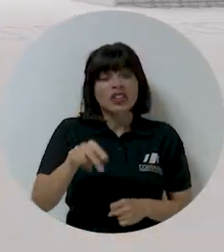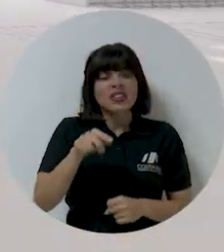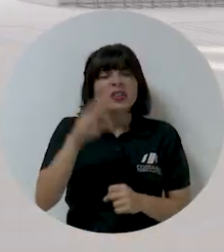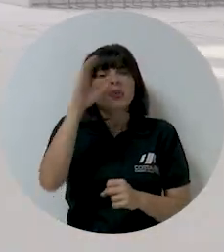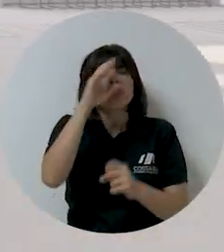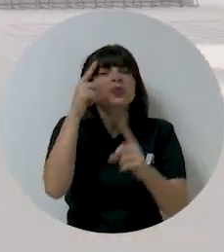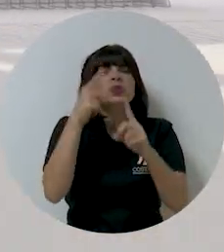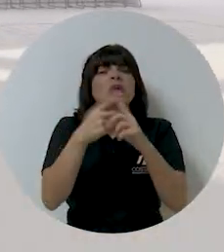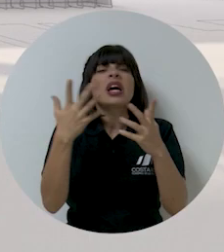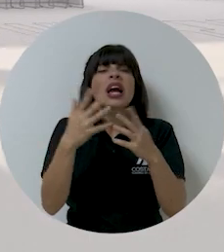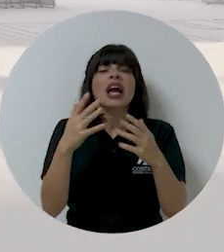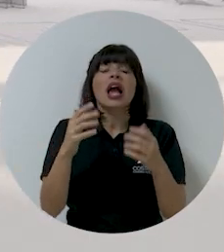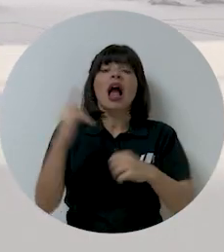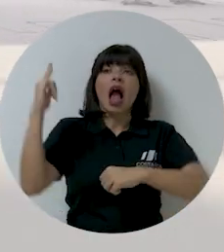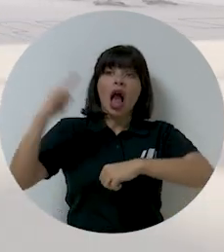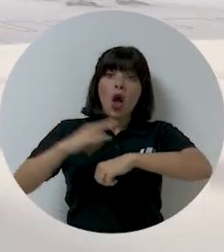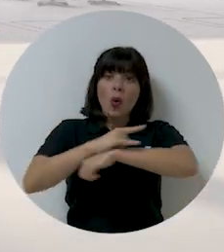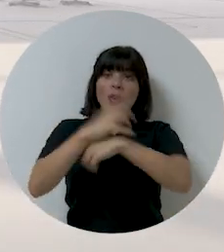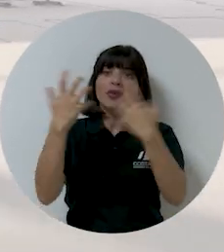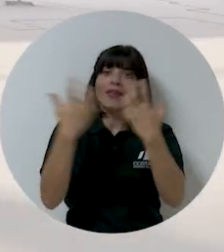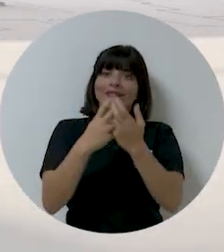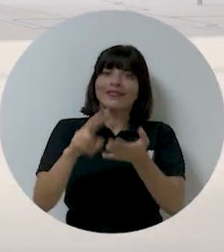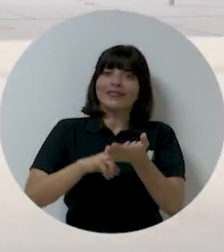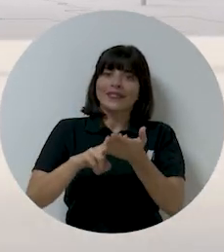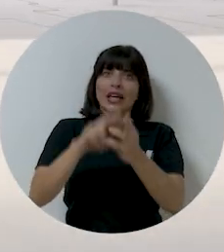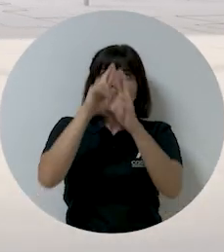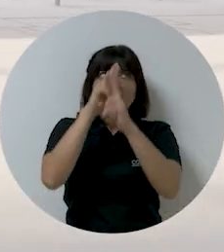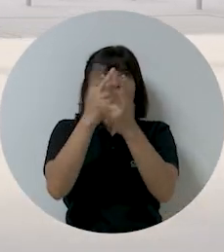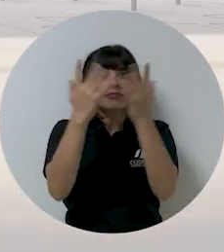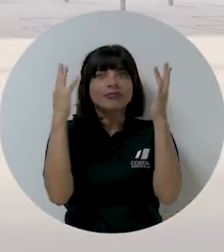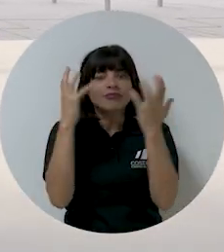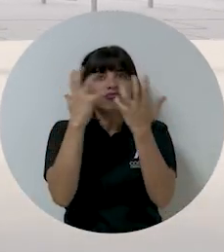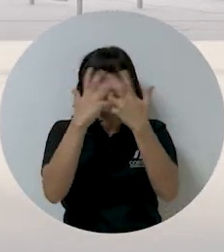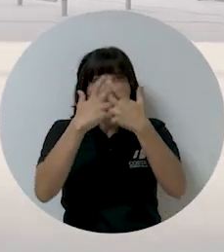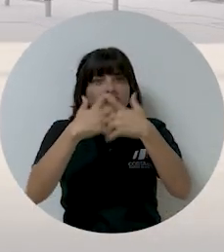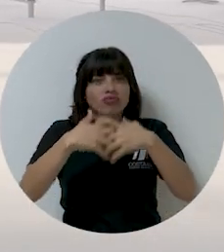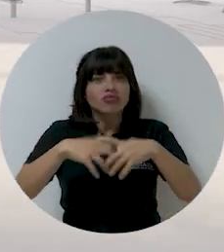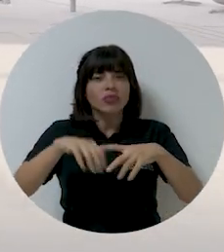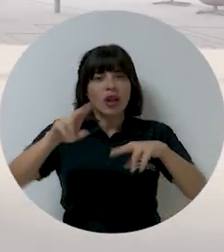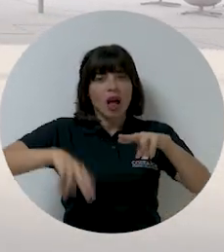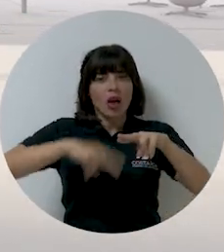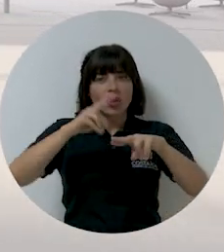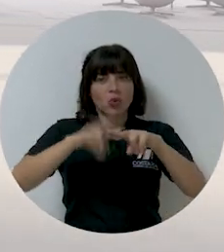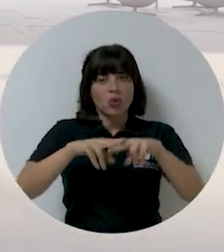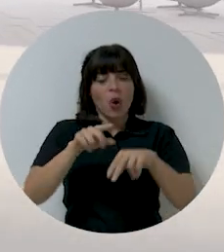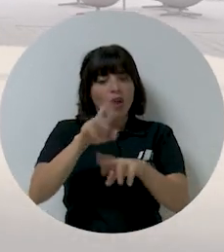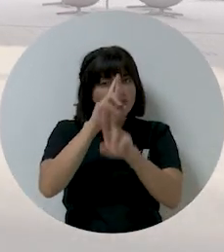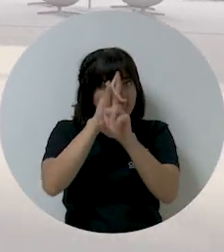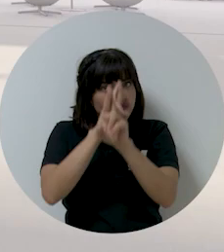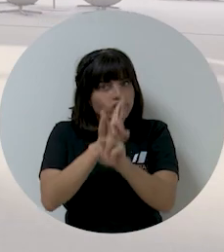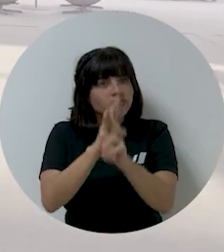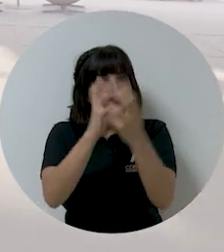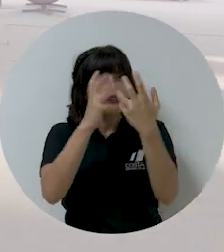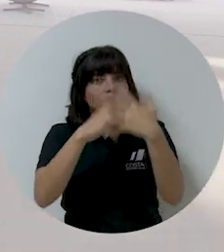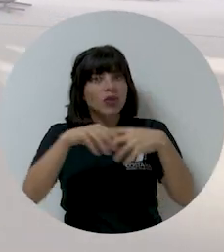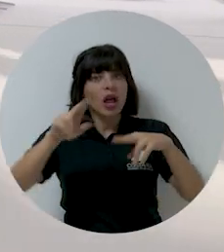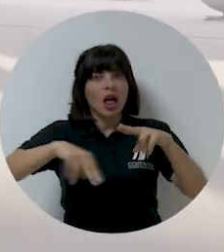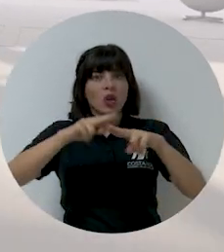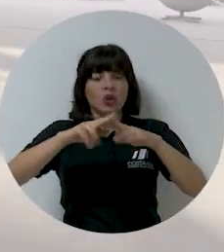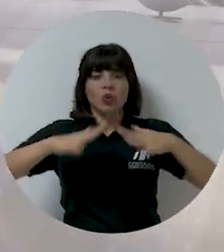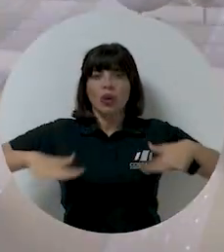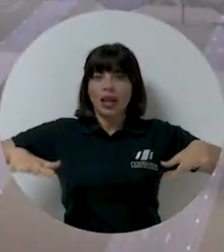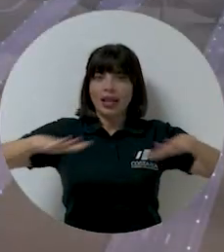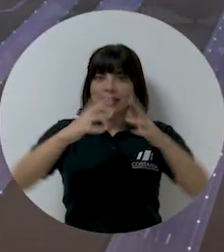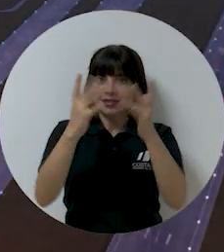busca ser un aeropuerto verde, un ejemplo de sostenibilidad e integración biológica, un proyecto respetuoso y en armonía con la